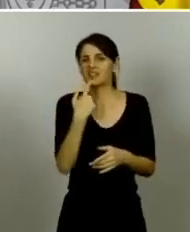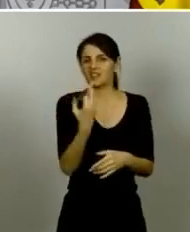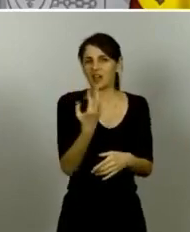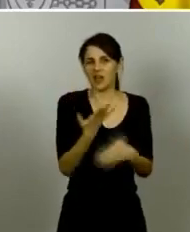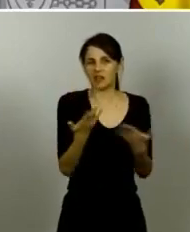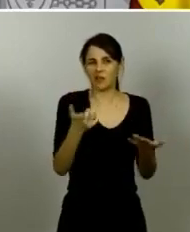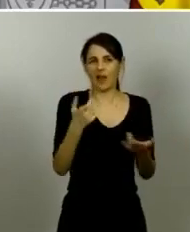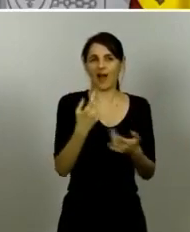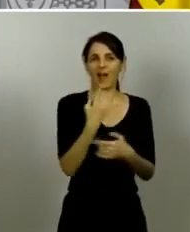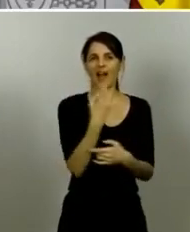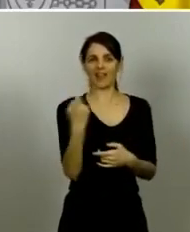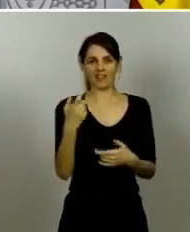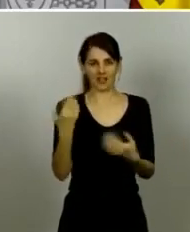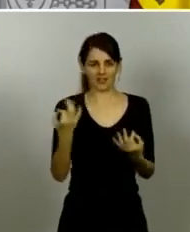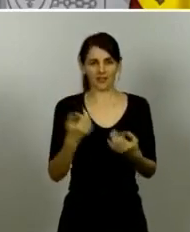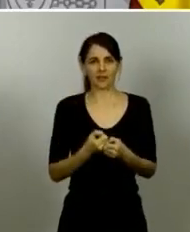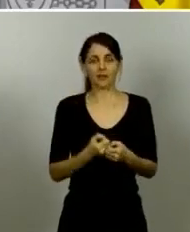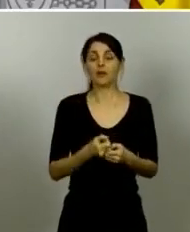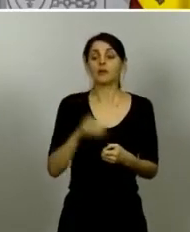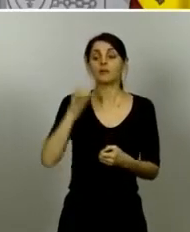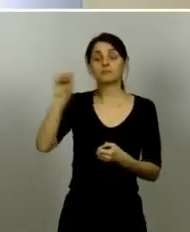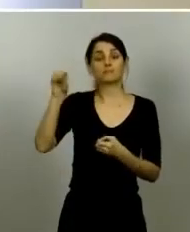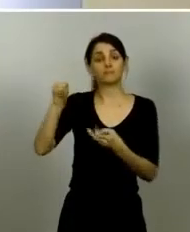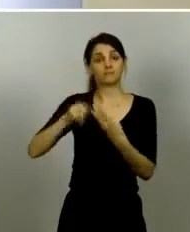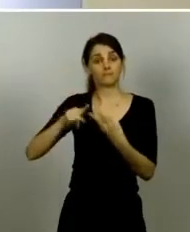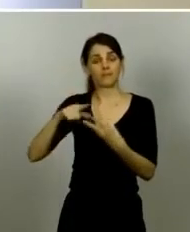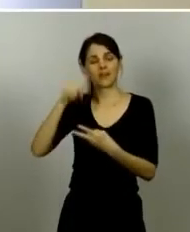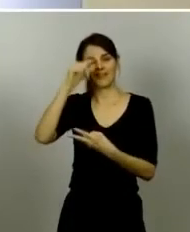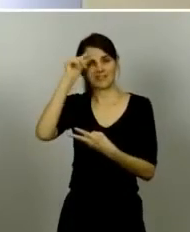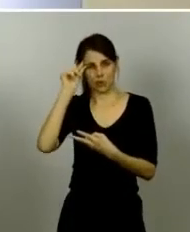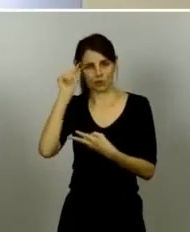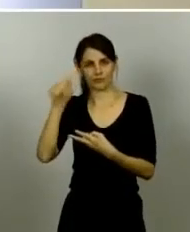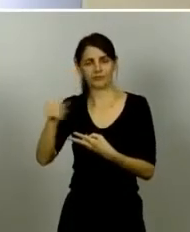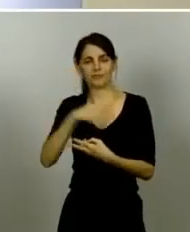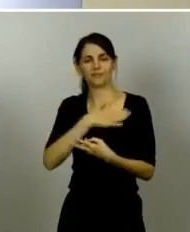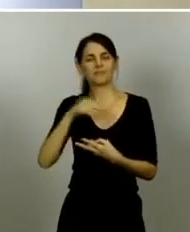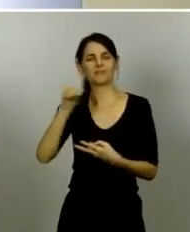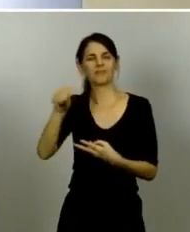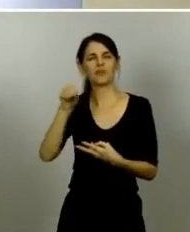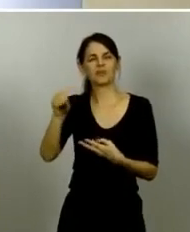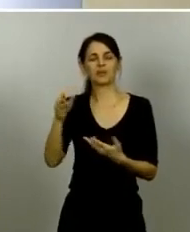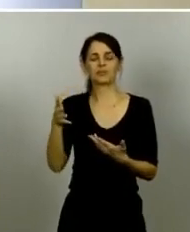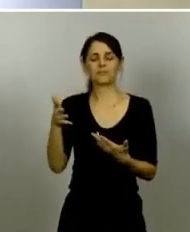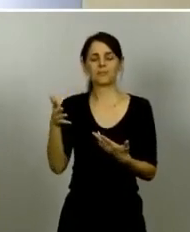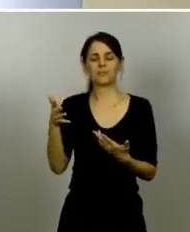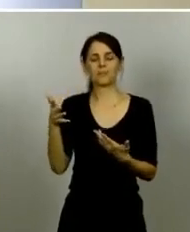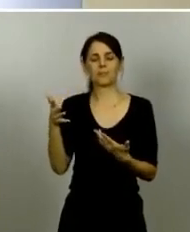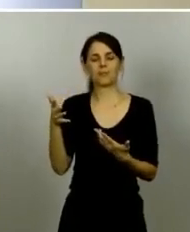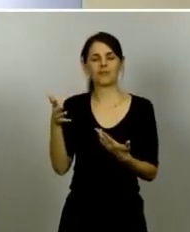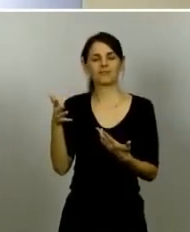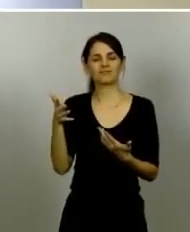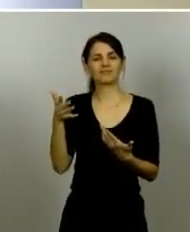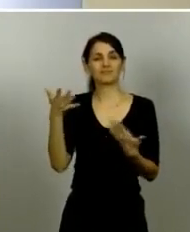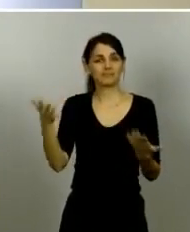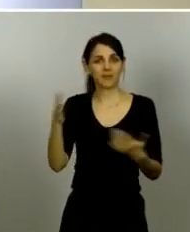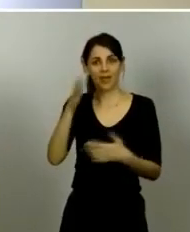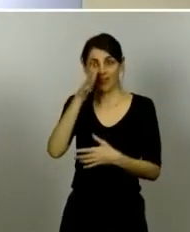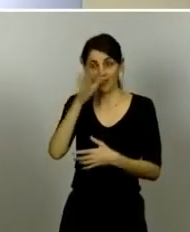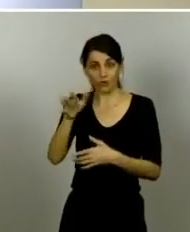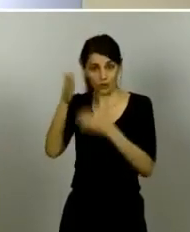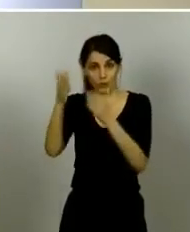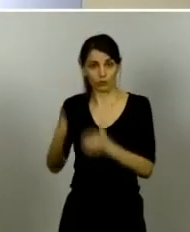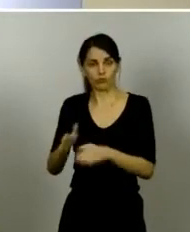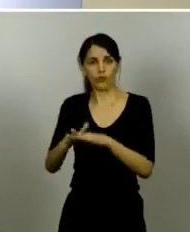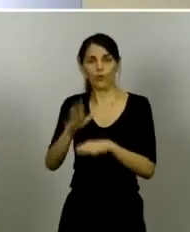quería insistir en la pregunta de mi compañero Iñaki el denunciante le acusa por delito de desobediencia y por